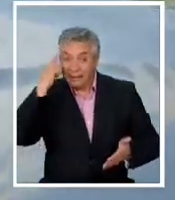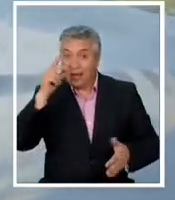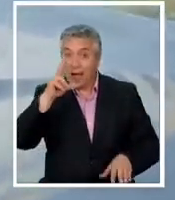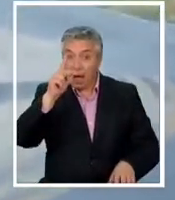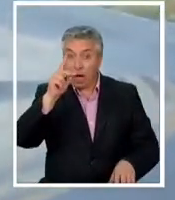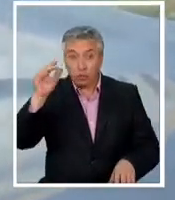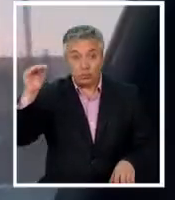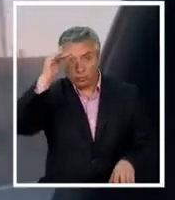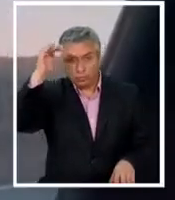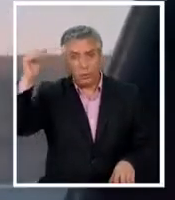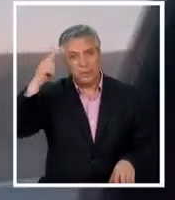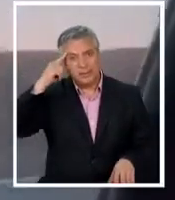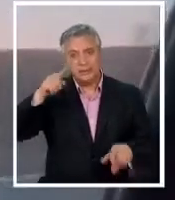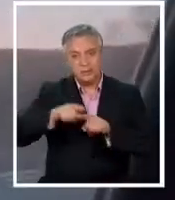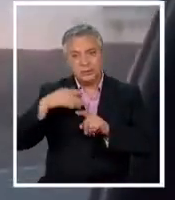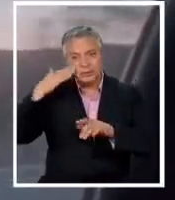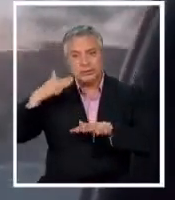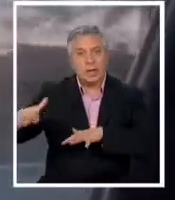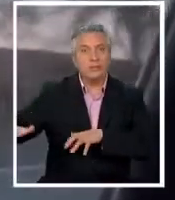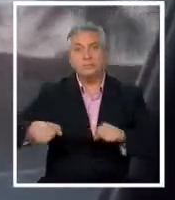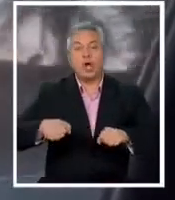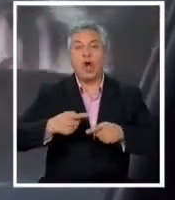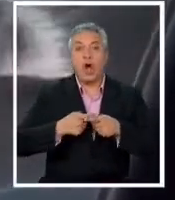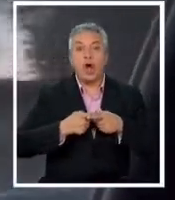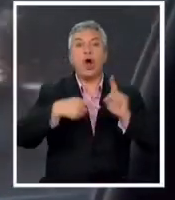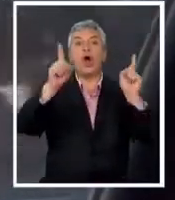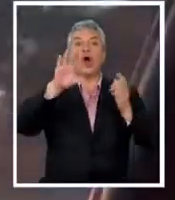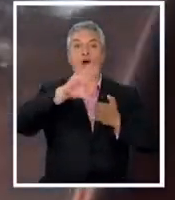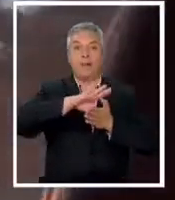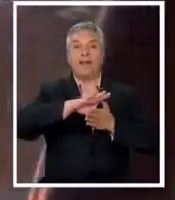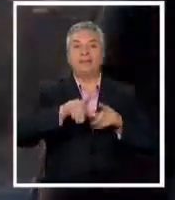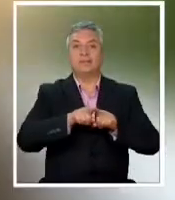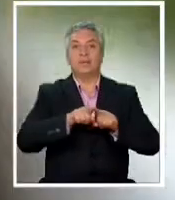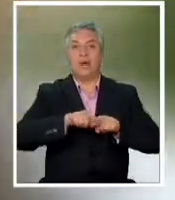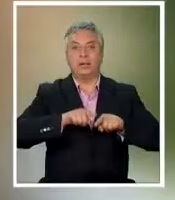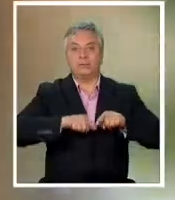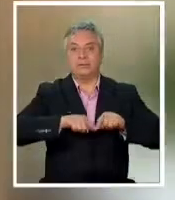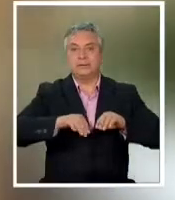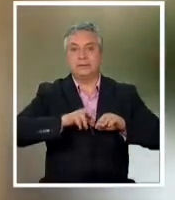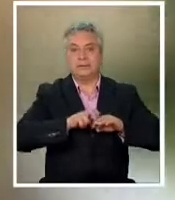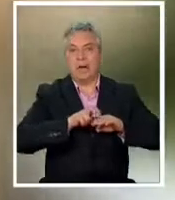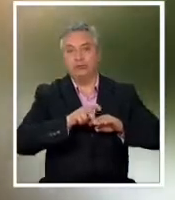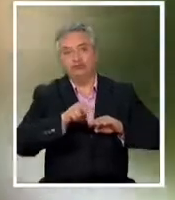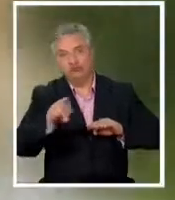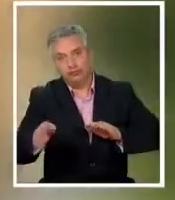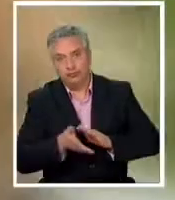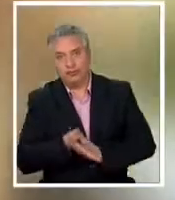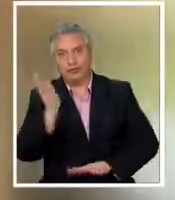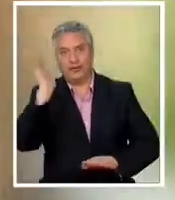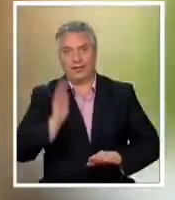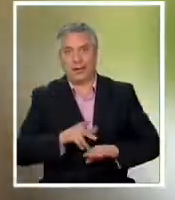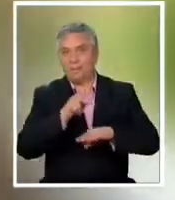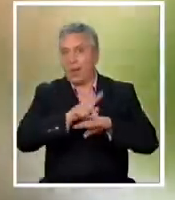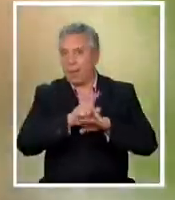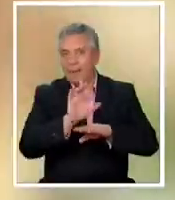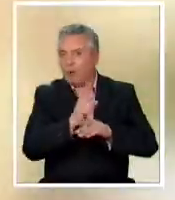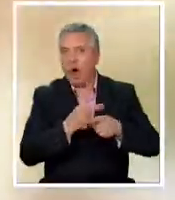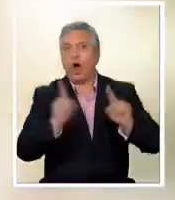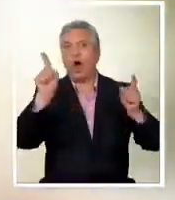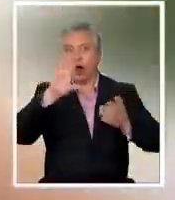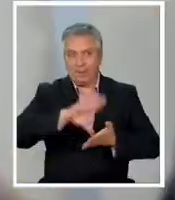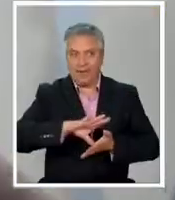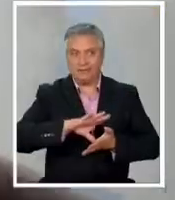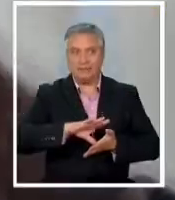podrían haberse llevado a las menores hacia otro país cruzando por vía terrestre los padres de las niñas que tienen la custodia legal